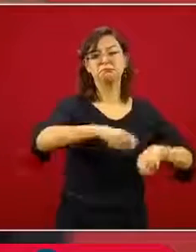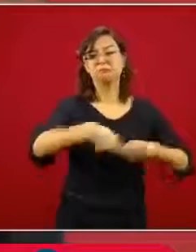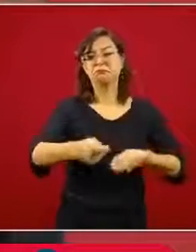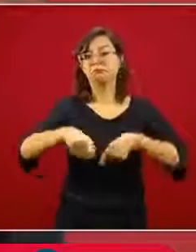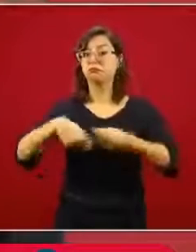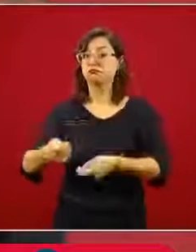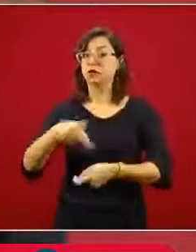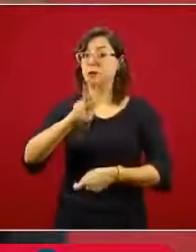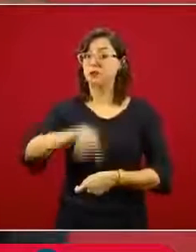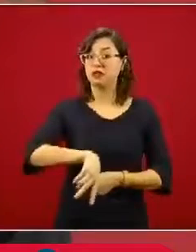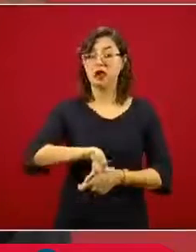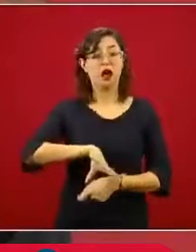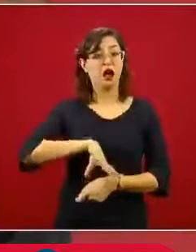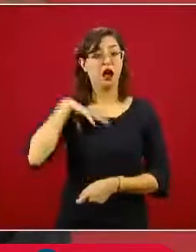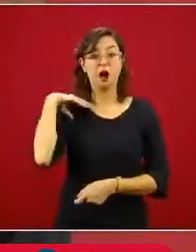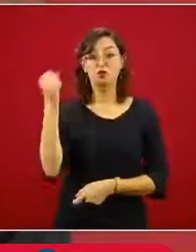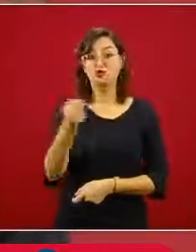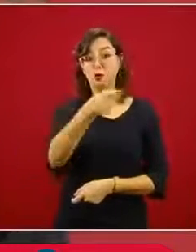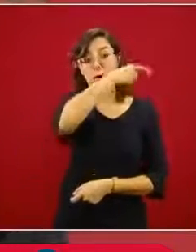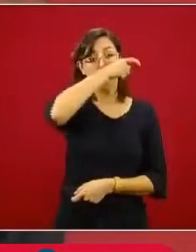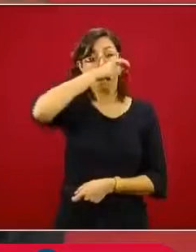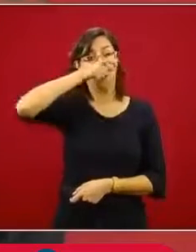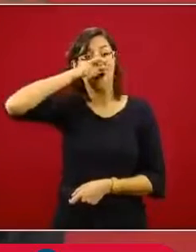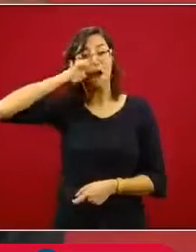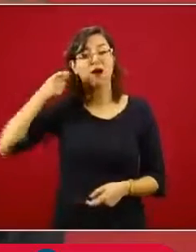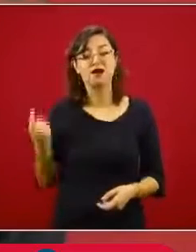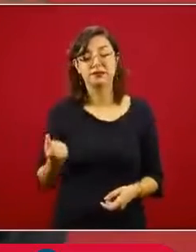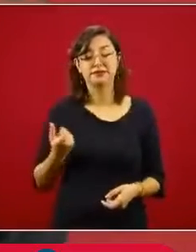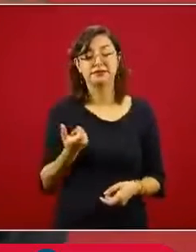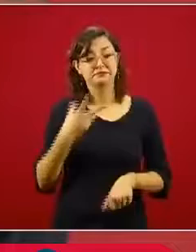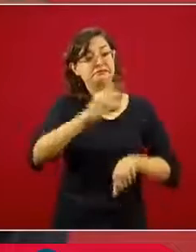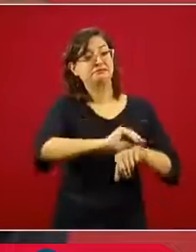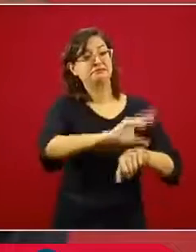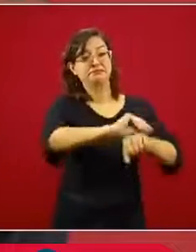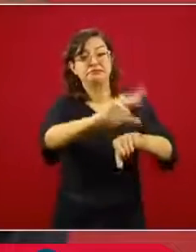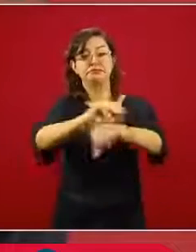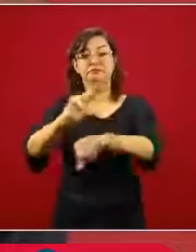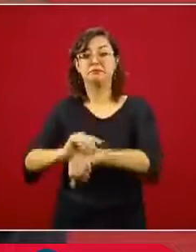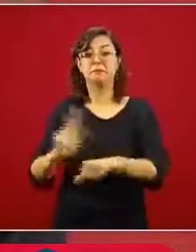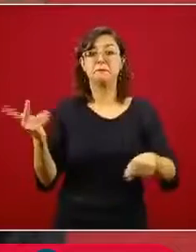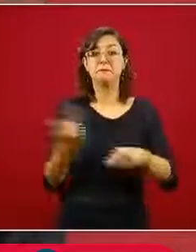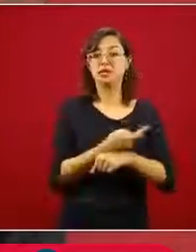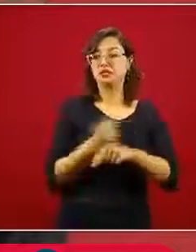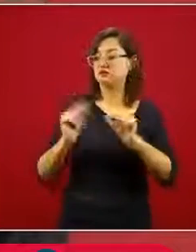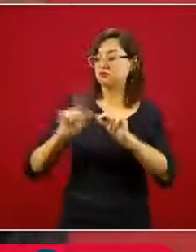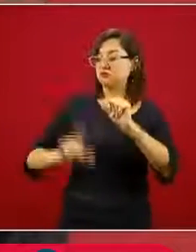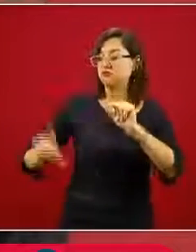que afectan el interés nacional,